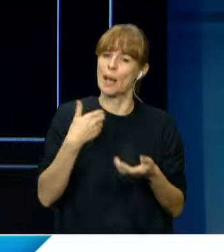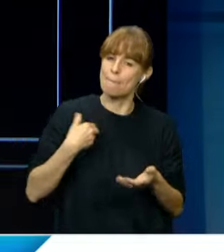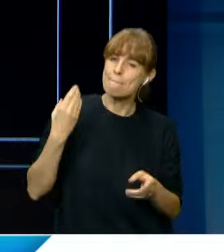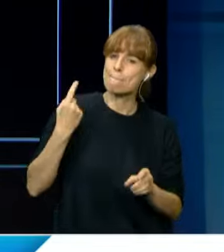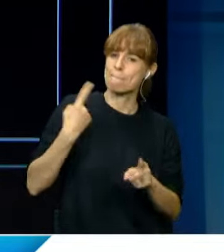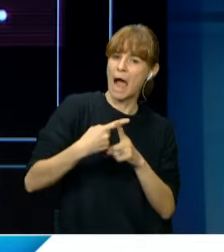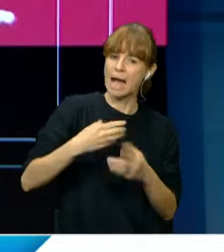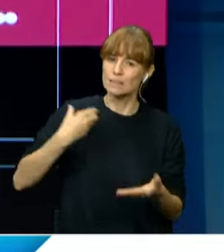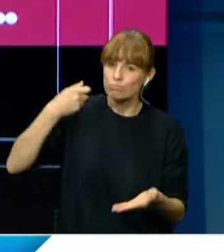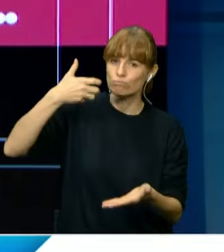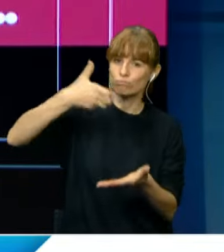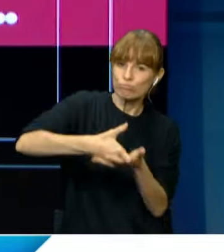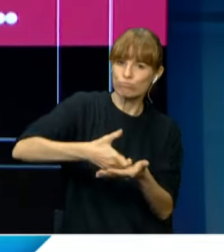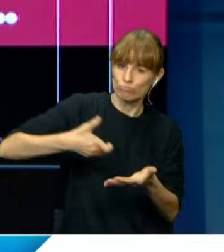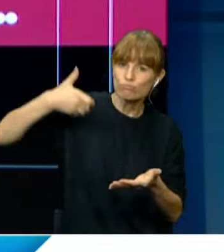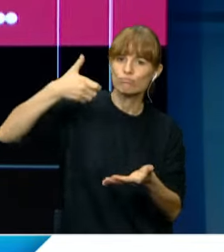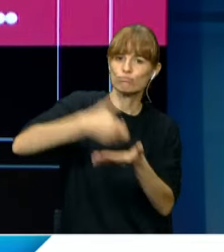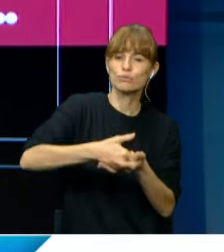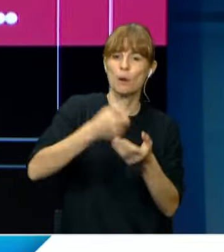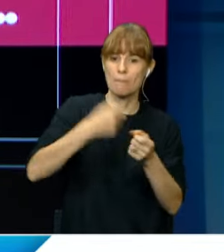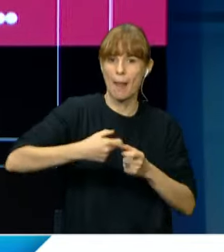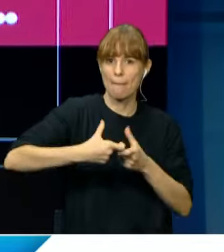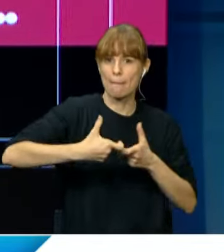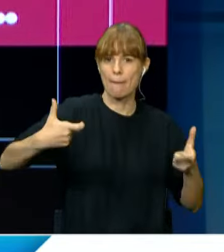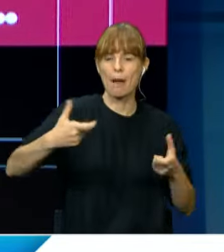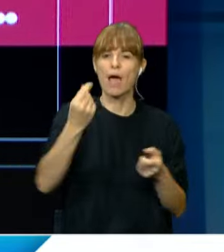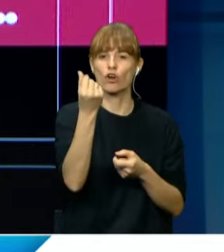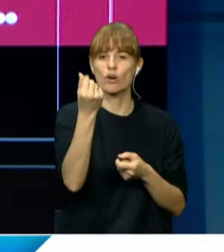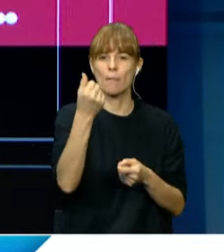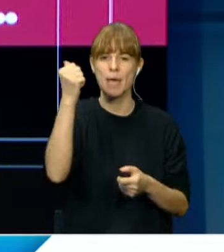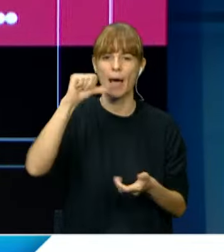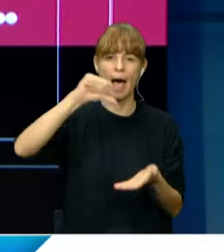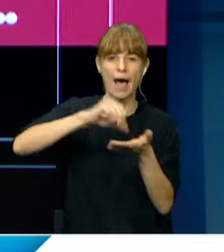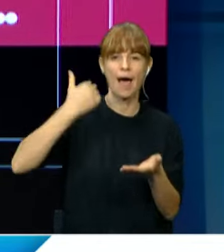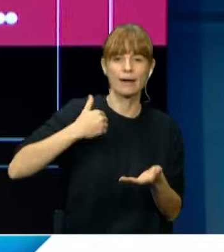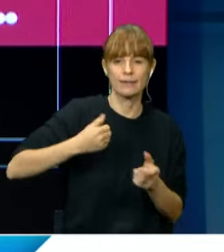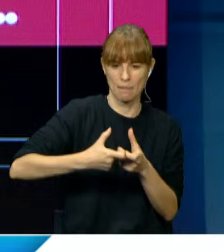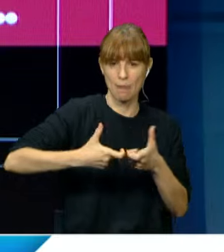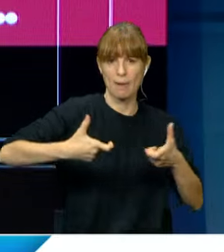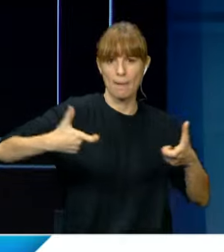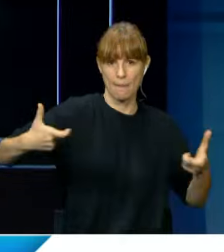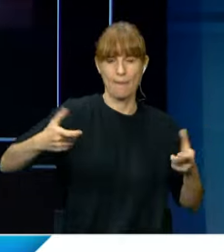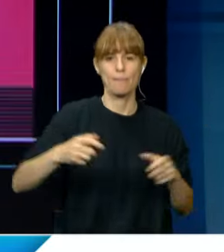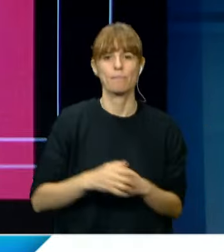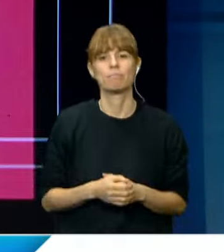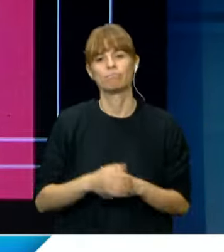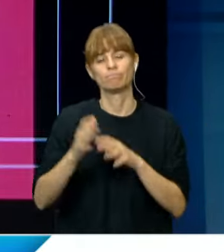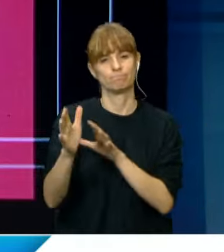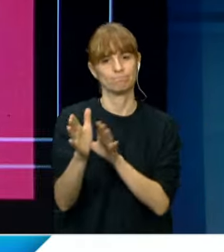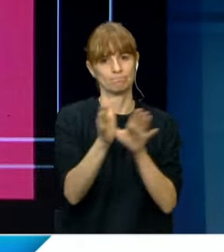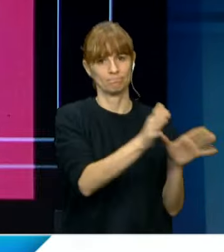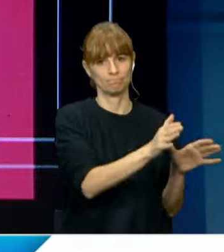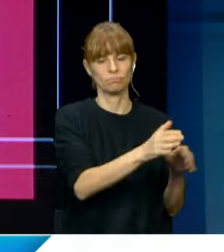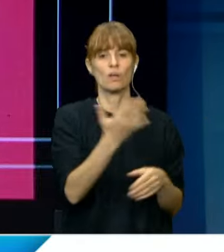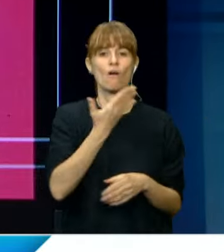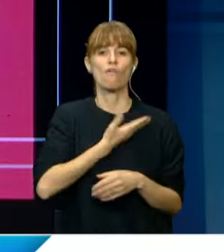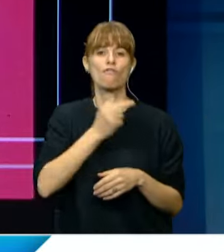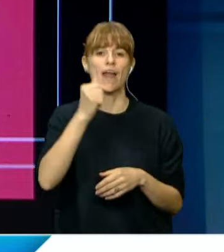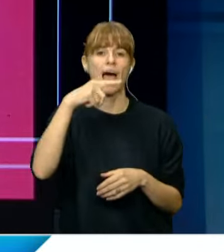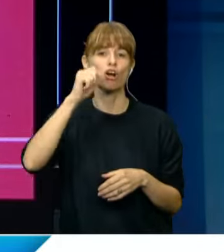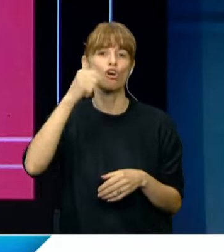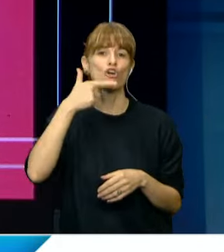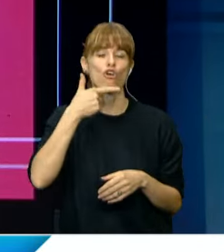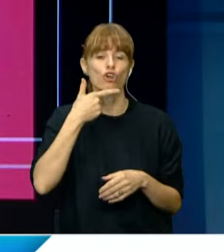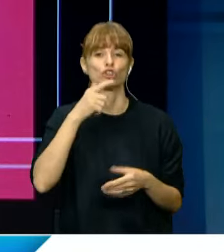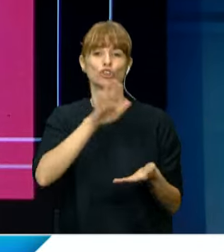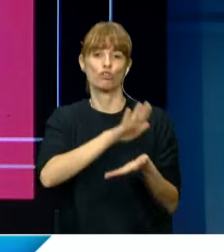impulsar el crecimiento económico del país. En otro orden de ideas, Guillermo Francos, el nuevo jefe